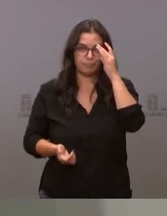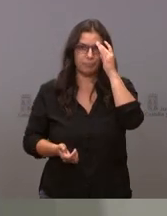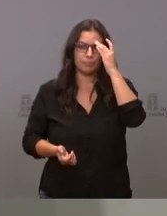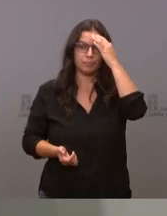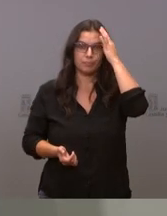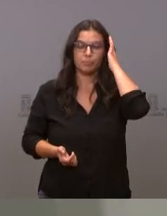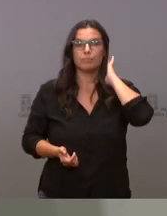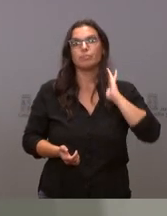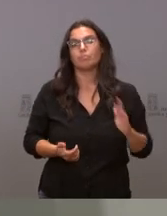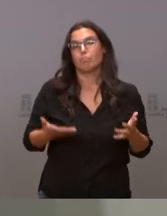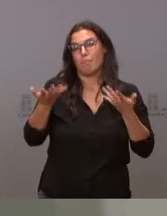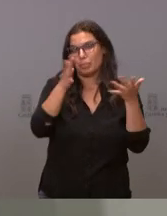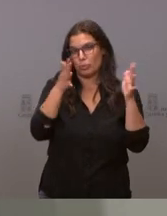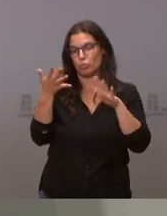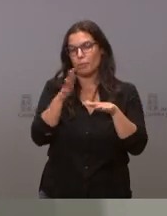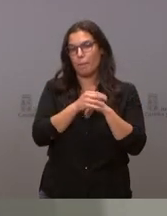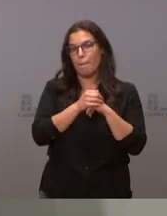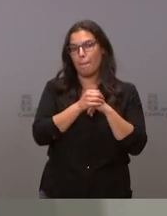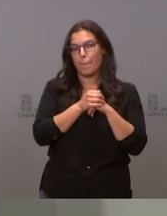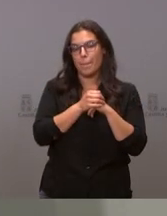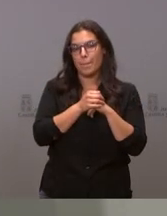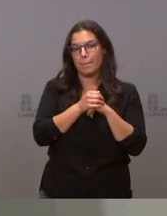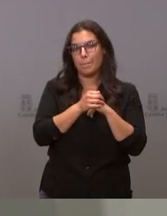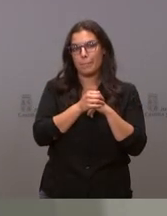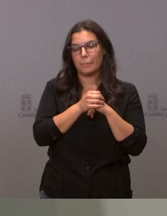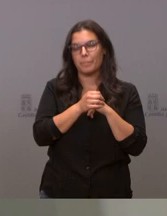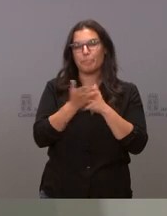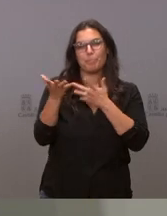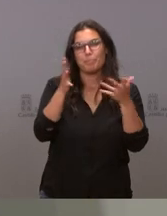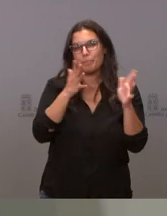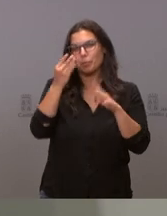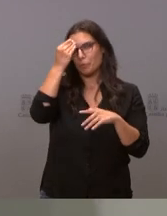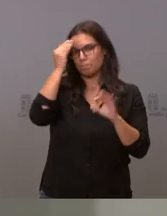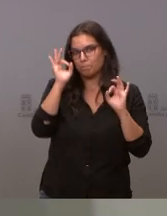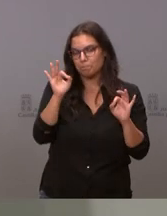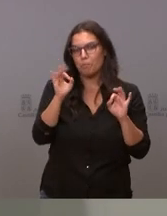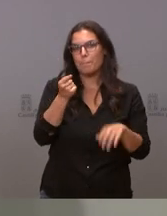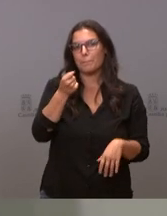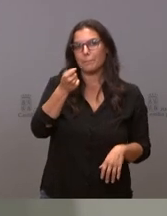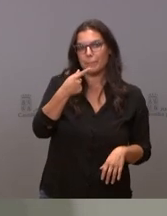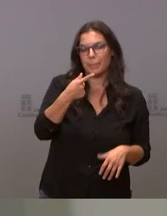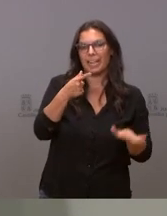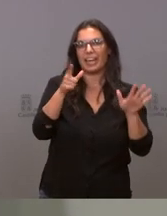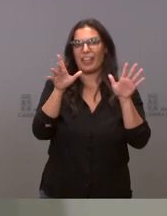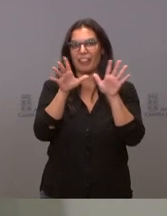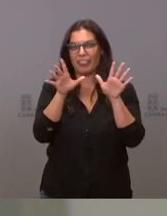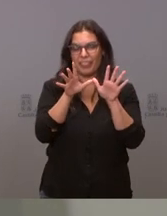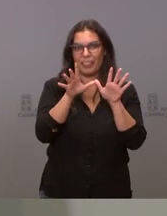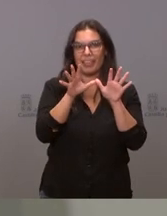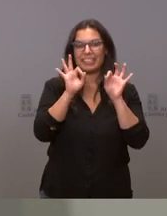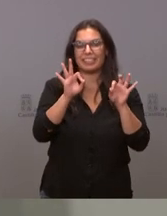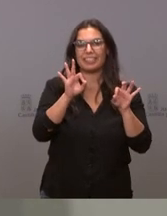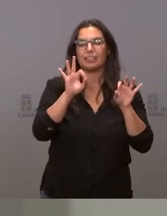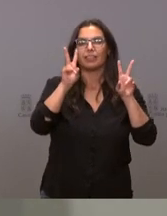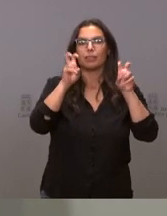hay una estimación hay una estimación de unos 1010 pacientes en trasplante